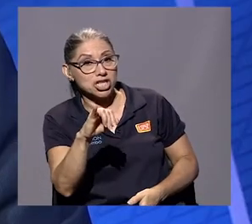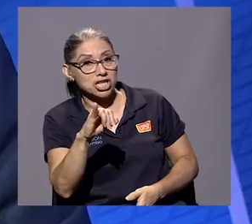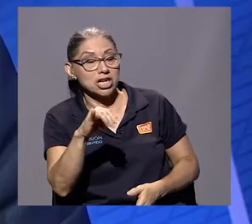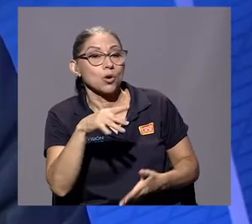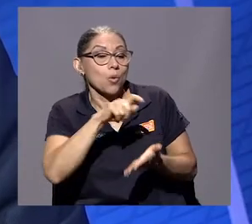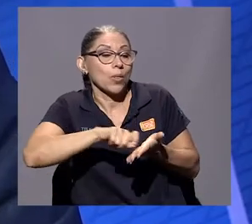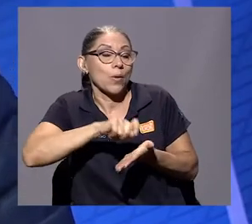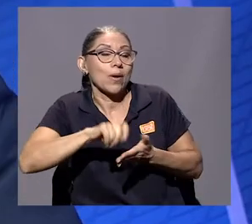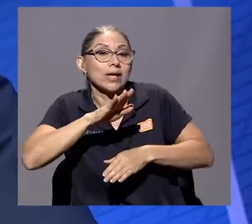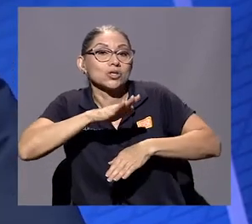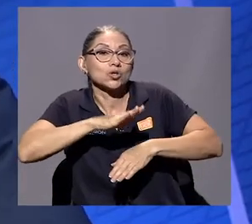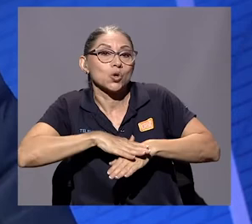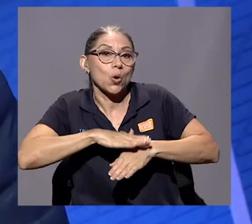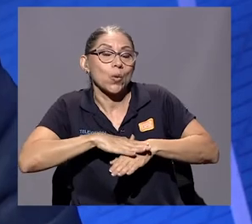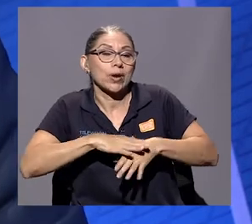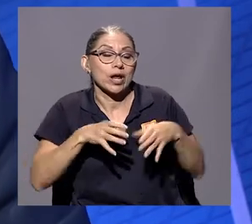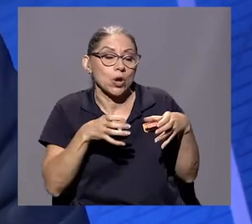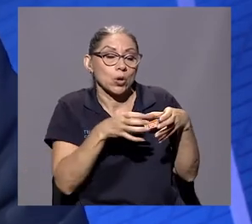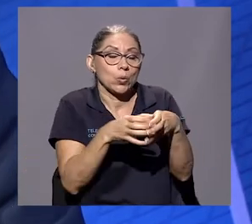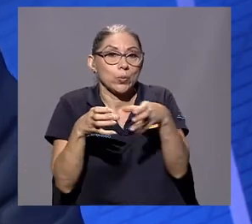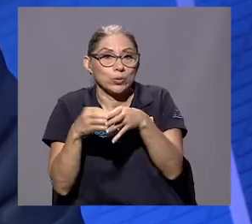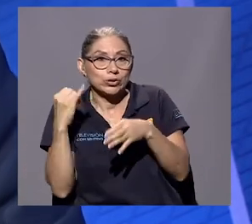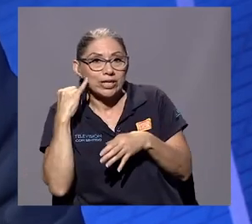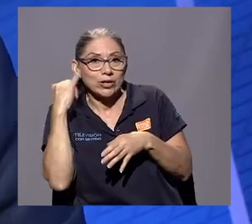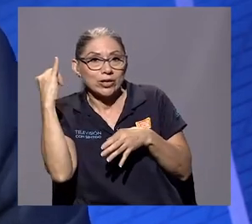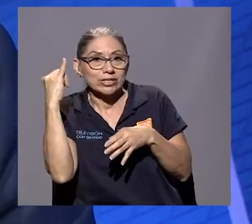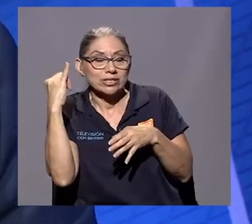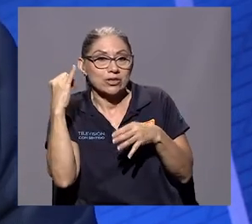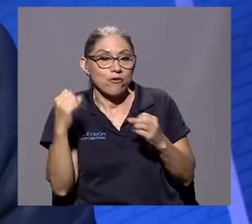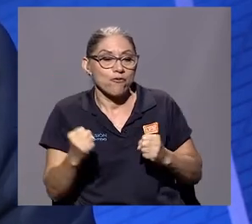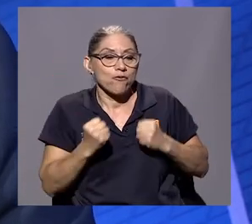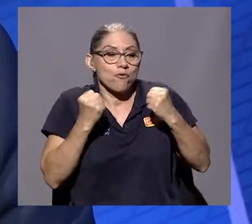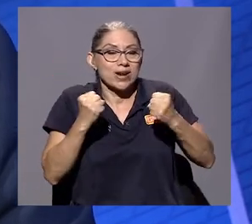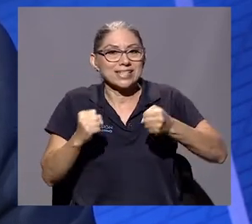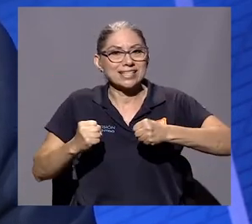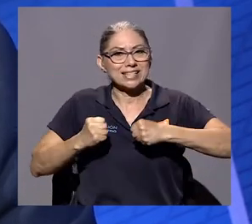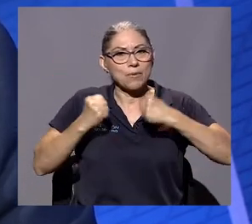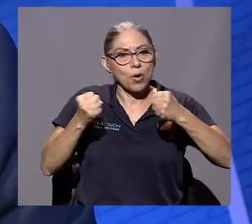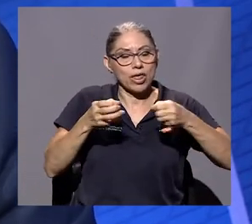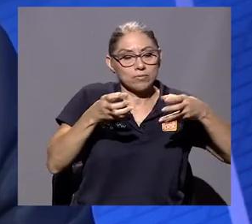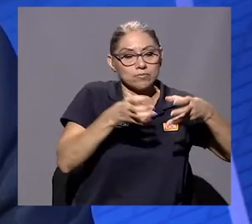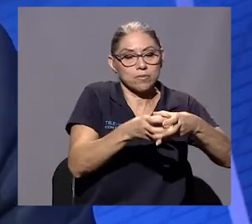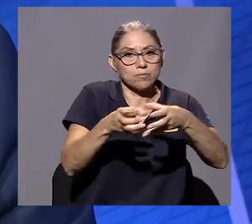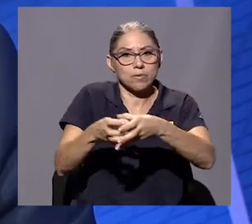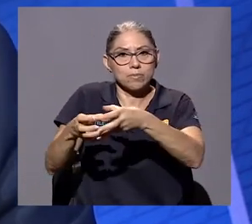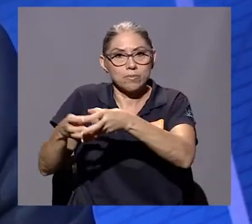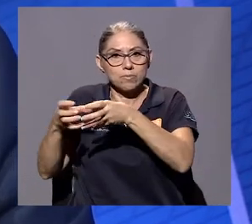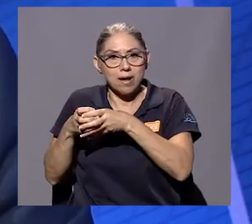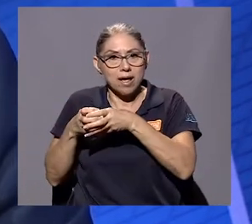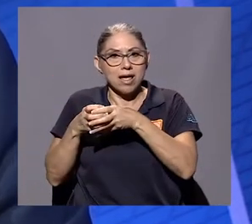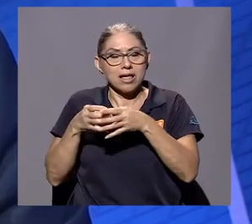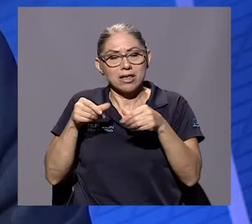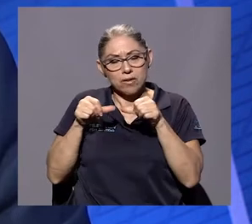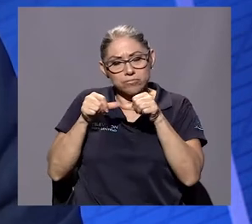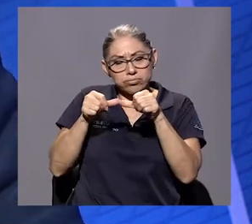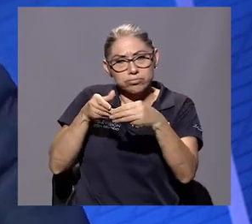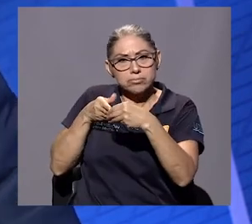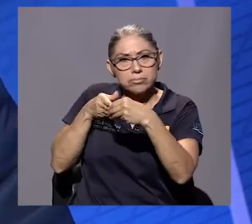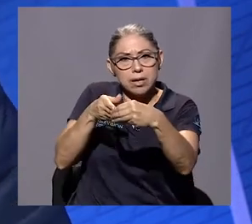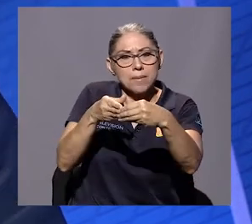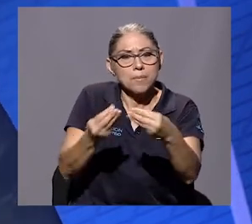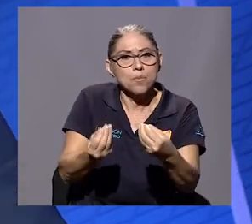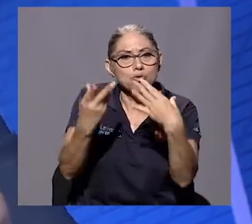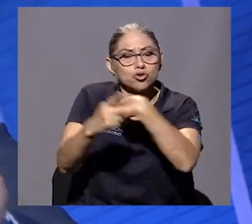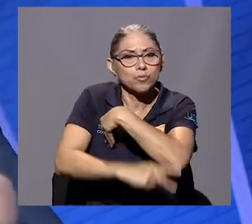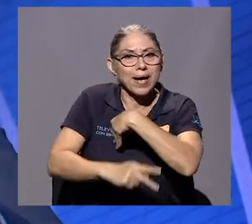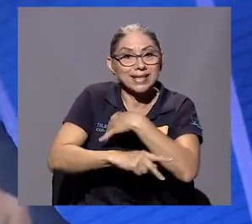ideológicas y esas fuerzas centrífugas del poder que en momentos determinados hacen destino de muchos de los países. Vamos a